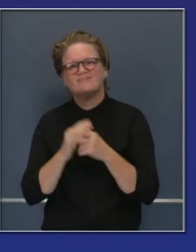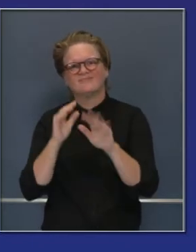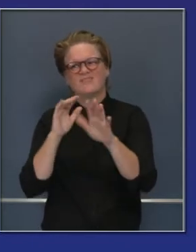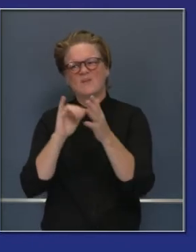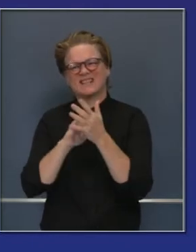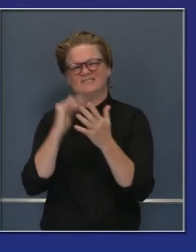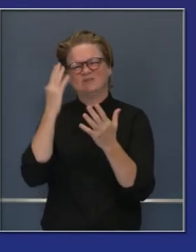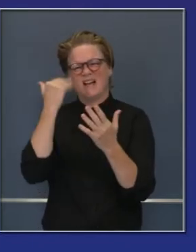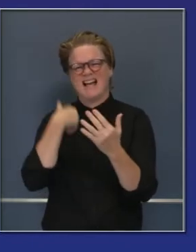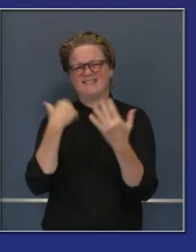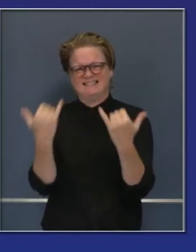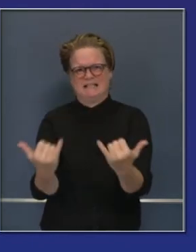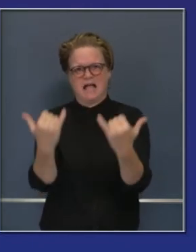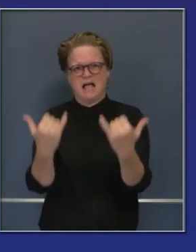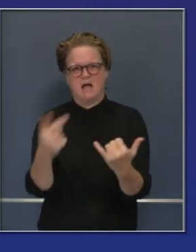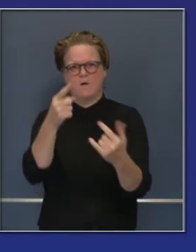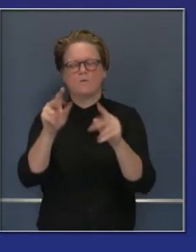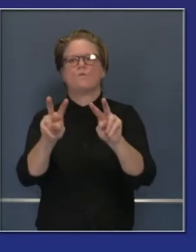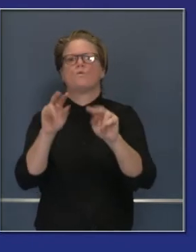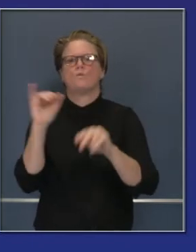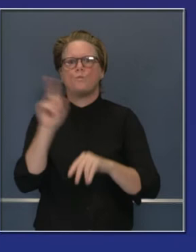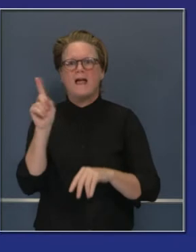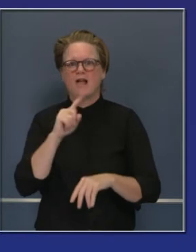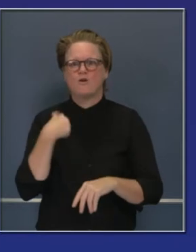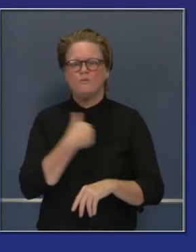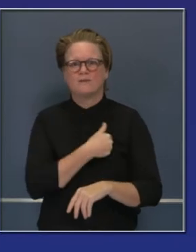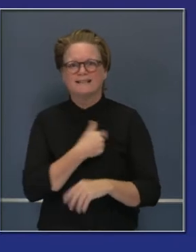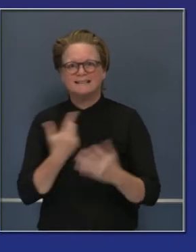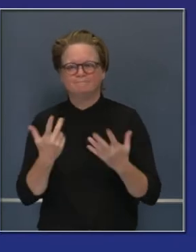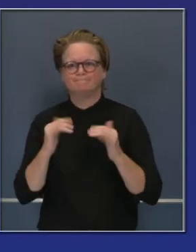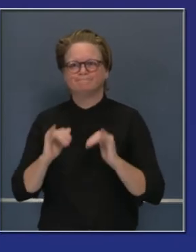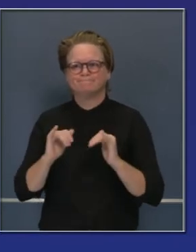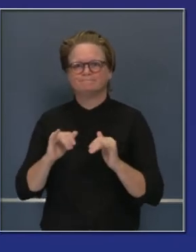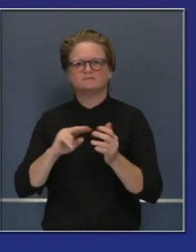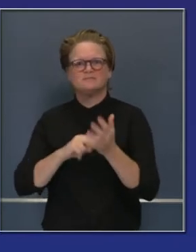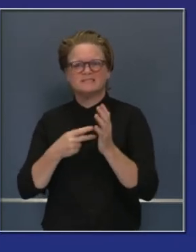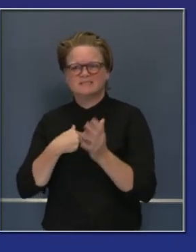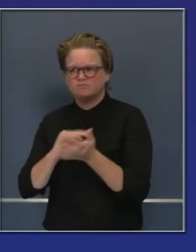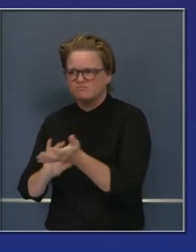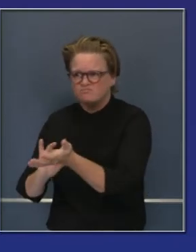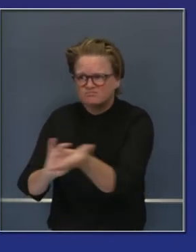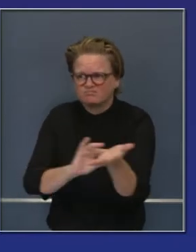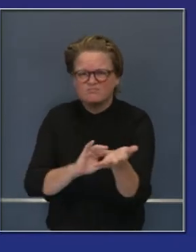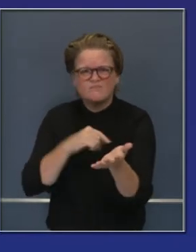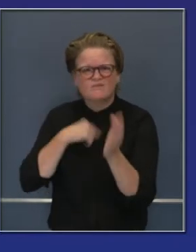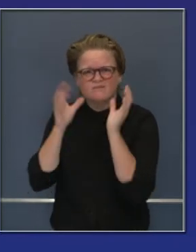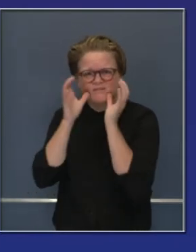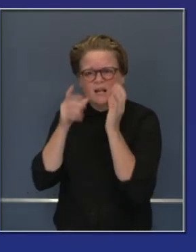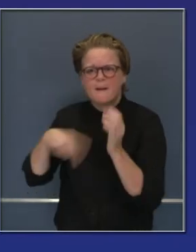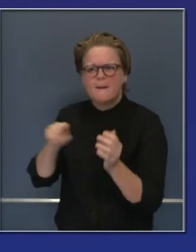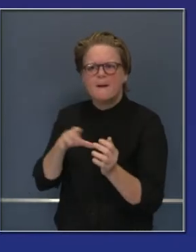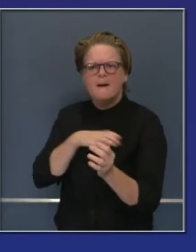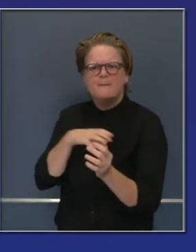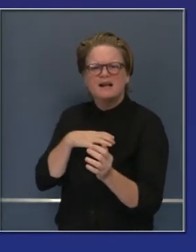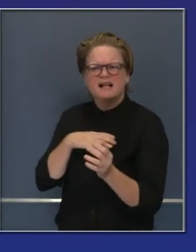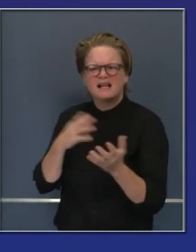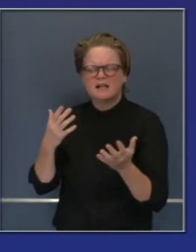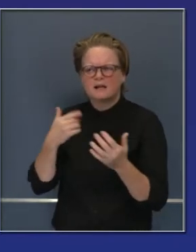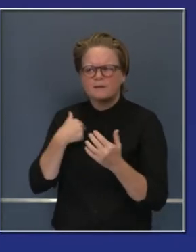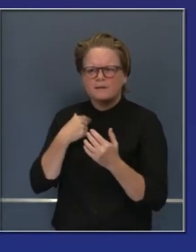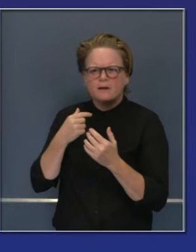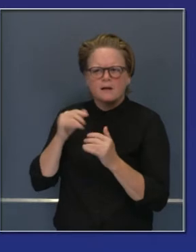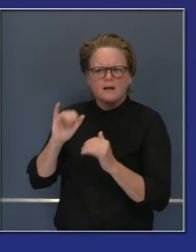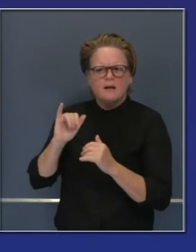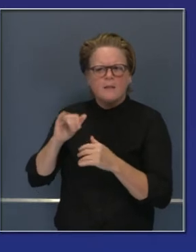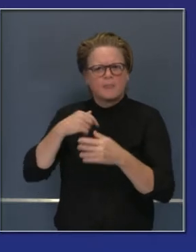niveles. Así que ese fue el plan quirúrgico en base a las condiciones en condado a condado que anunciamos hace